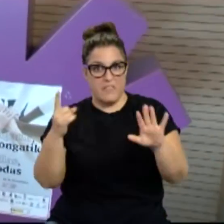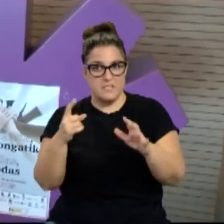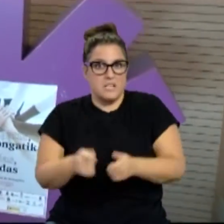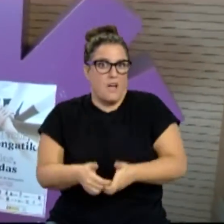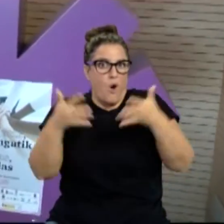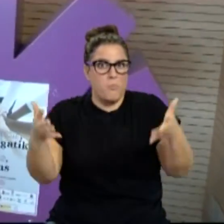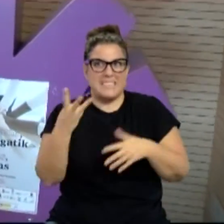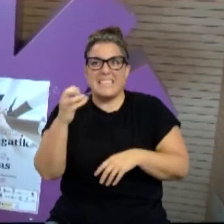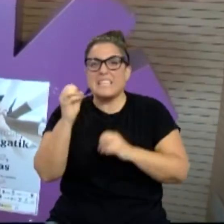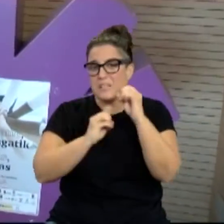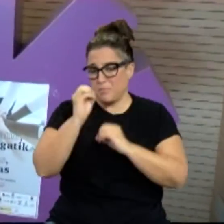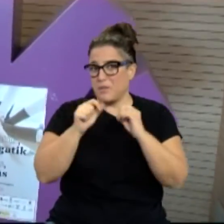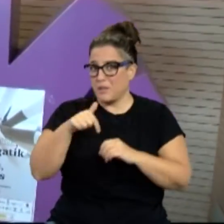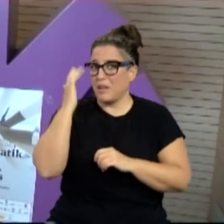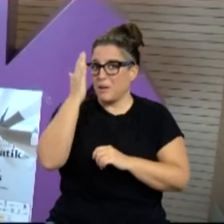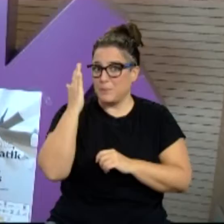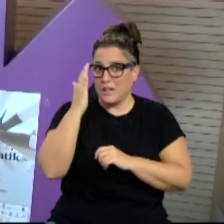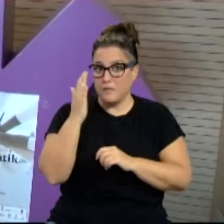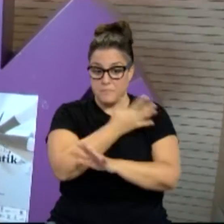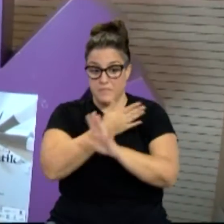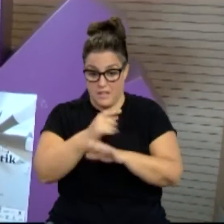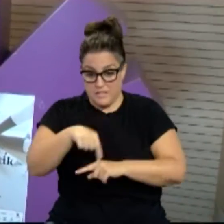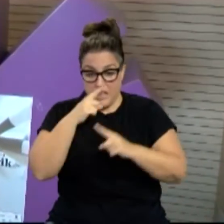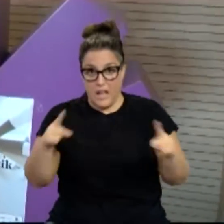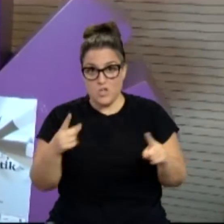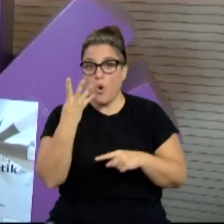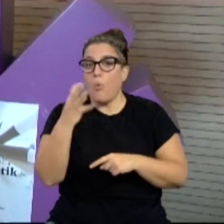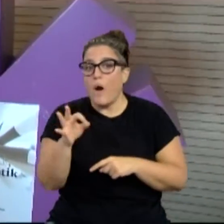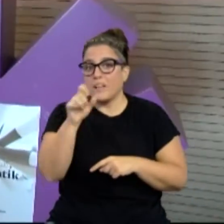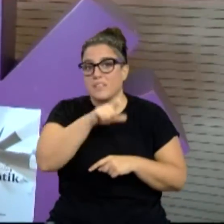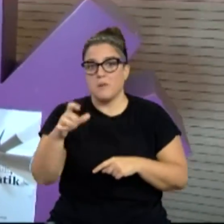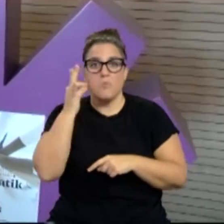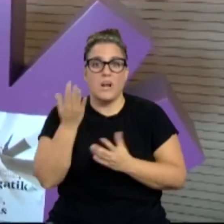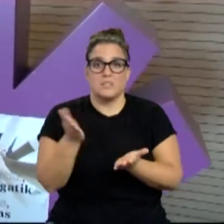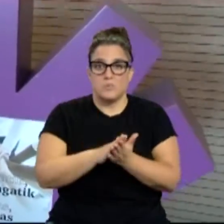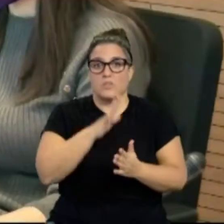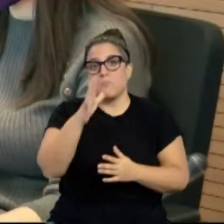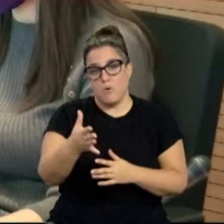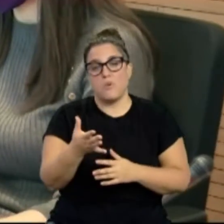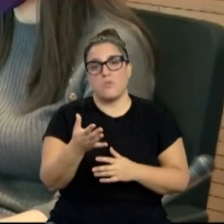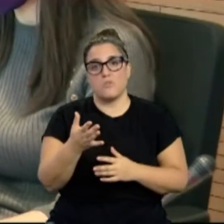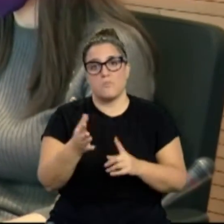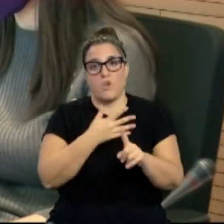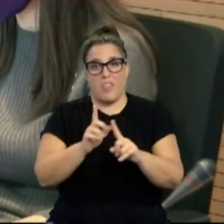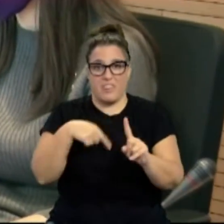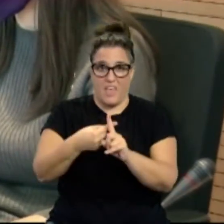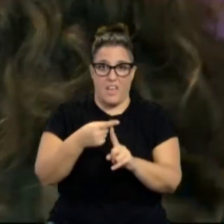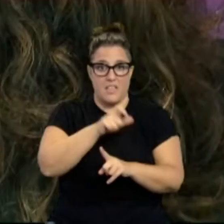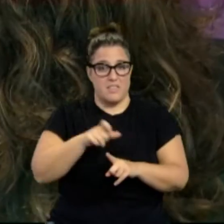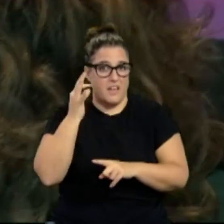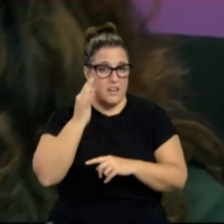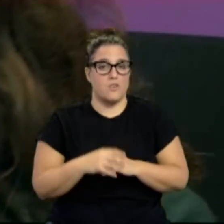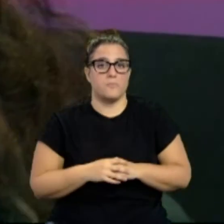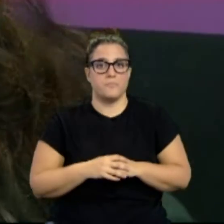hasta en un 30% aquí en Navarra. lo que llevamos de 2020, 40 mujeres han perdido la vida por violencia de género. El objetivo es lanzar un mensaje de